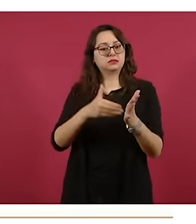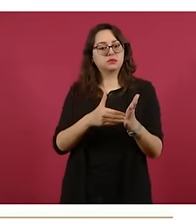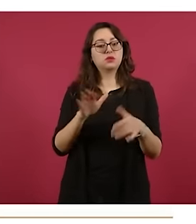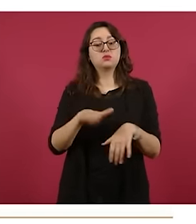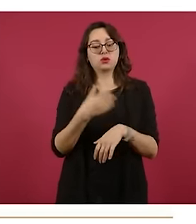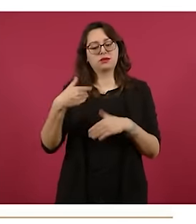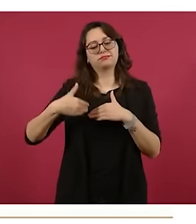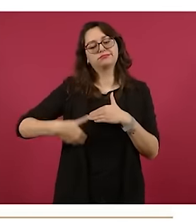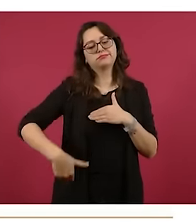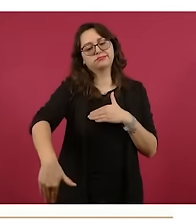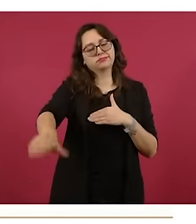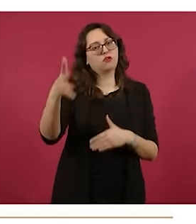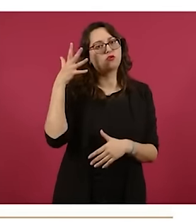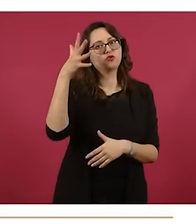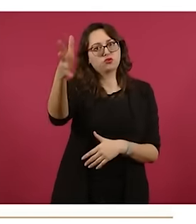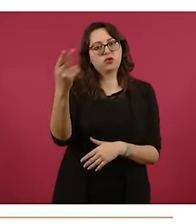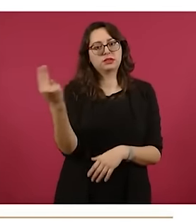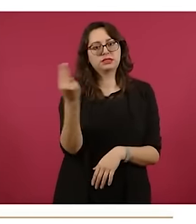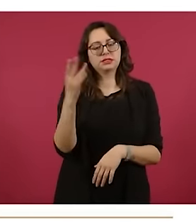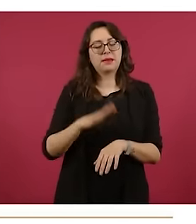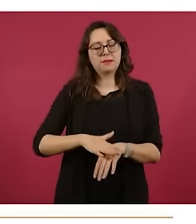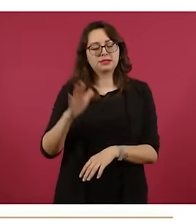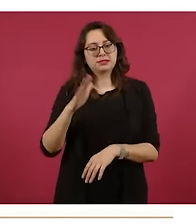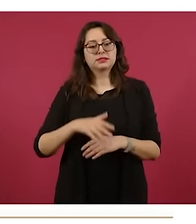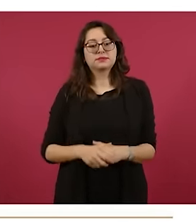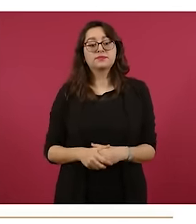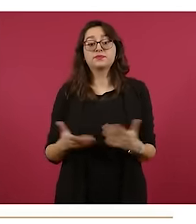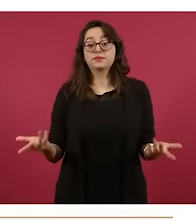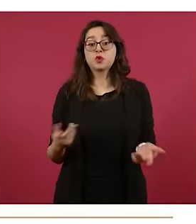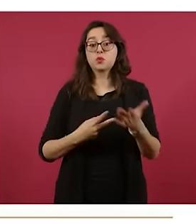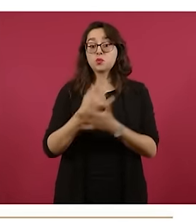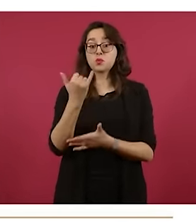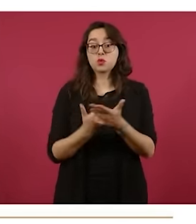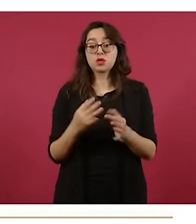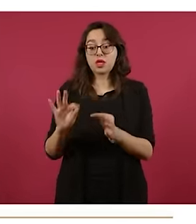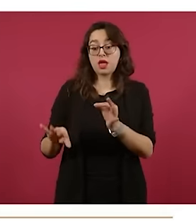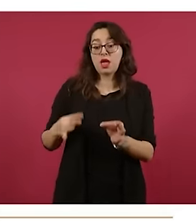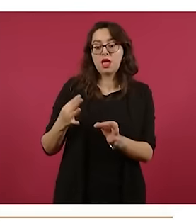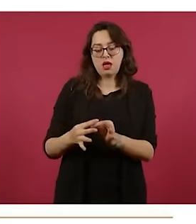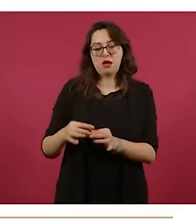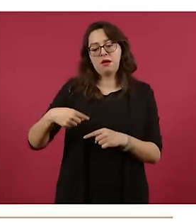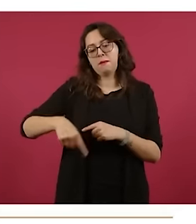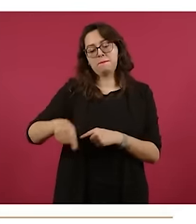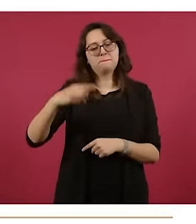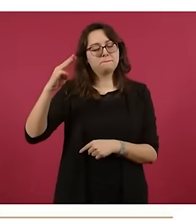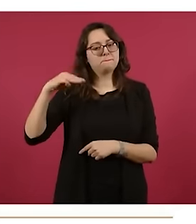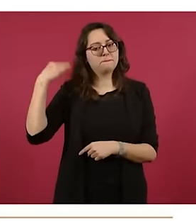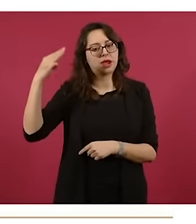la demanda futura. Se tiene programado la conclusión de este proyecto en marzo de dos mil veinticuatro.